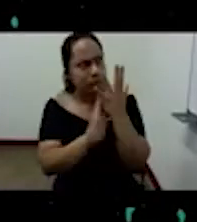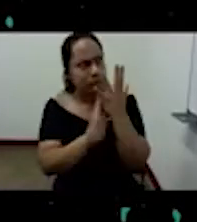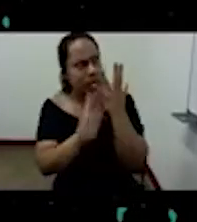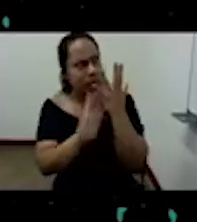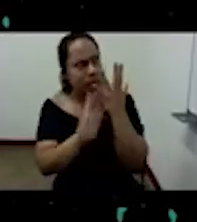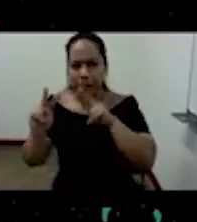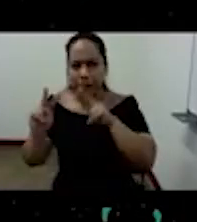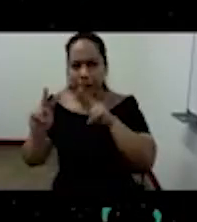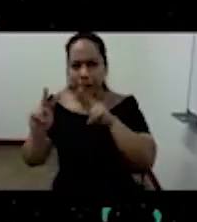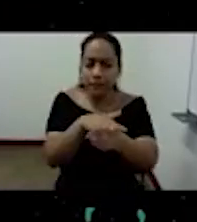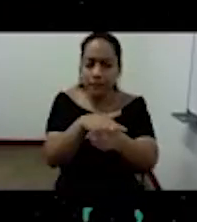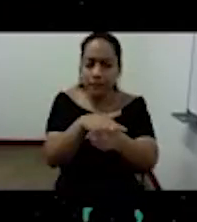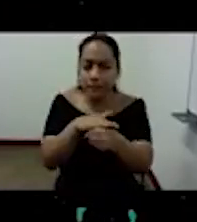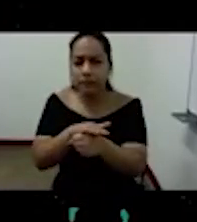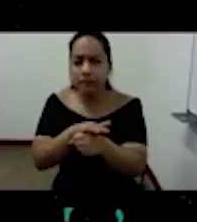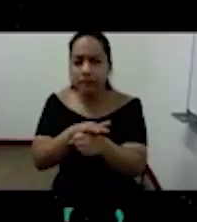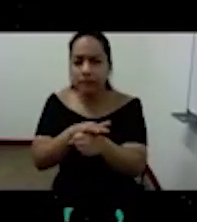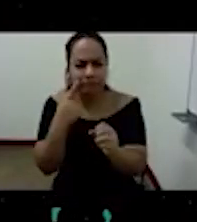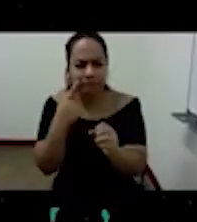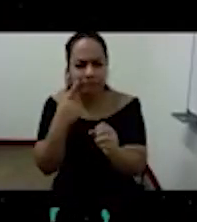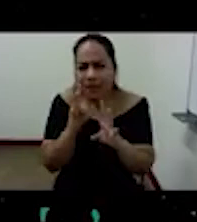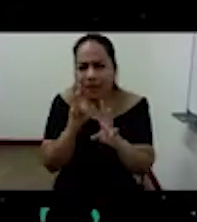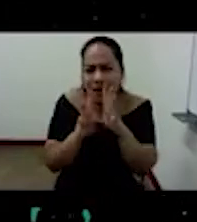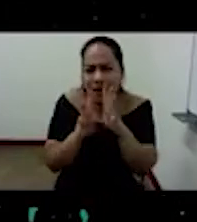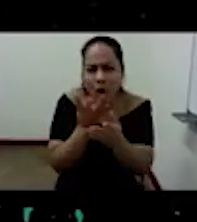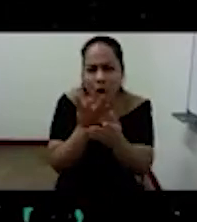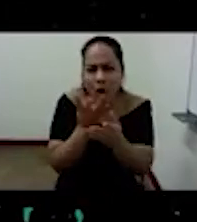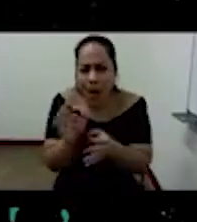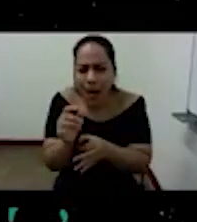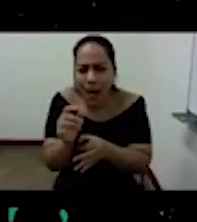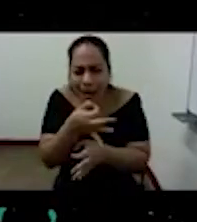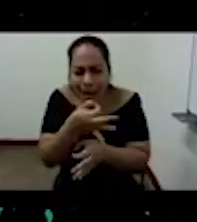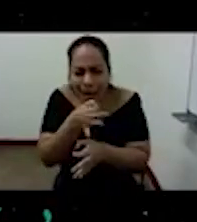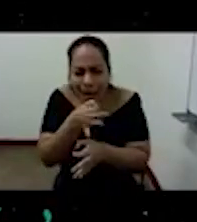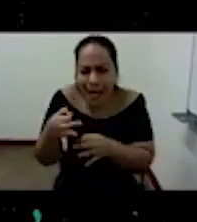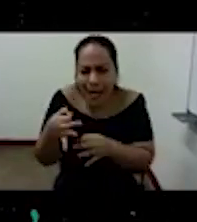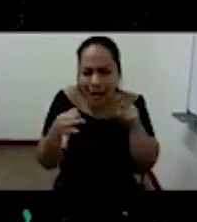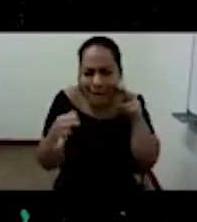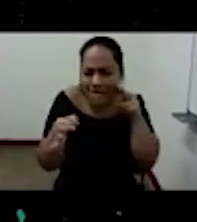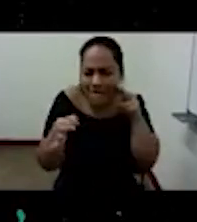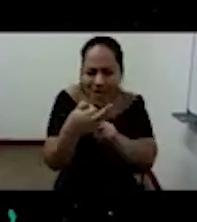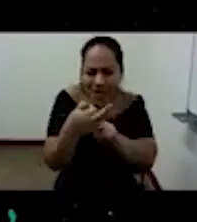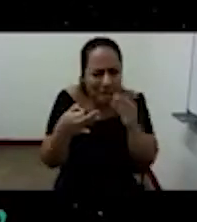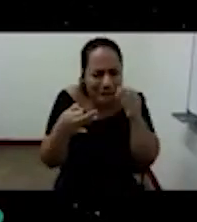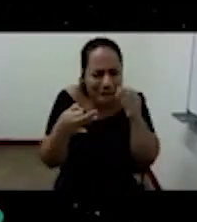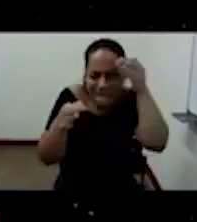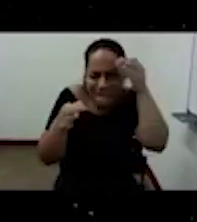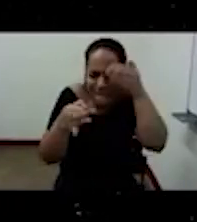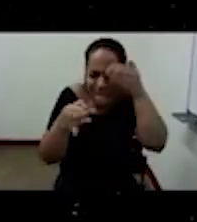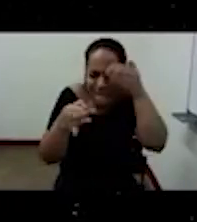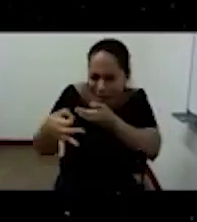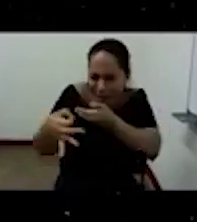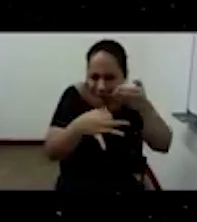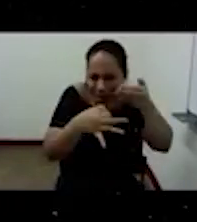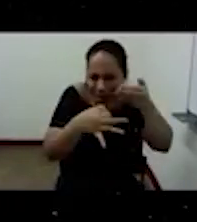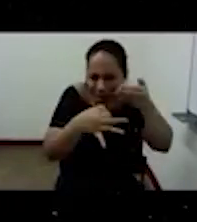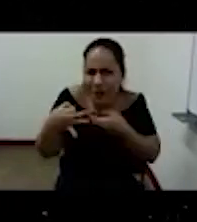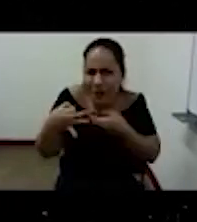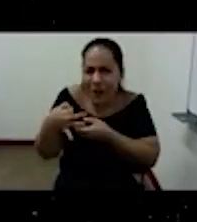partículas invisibles muy